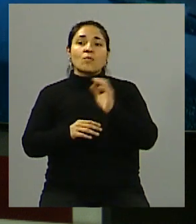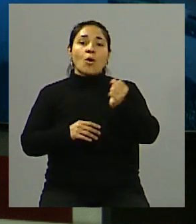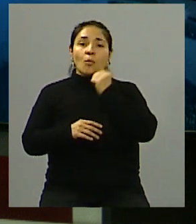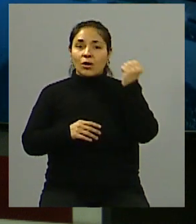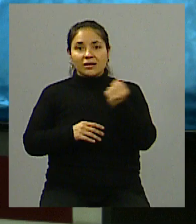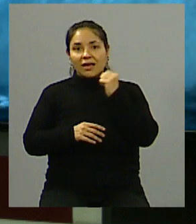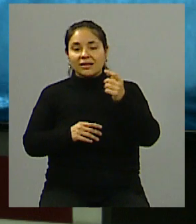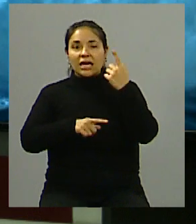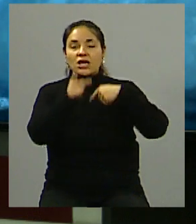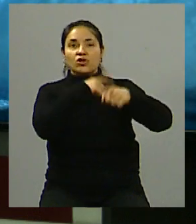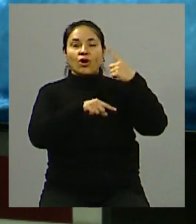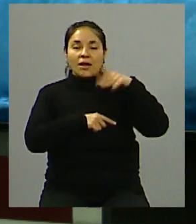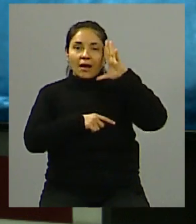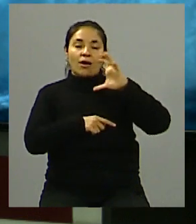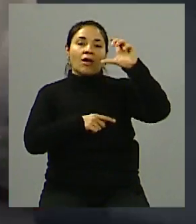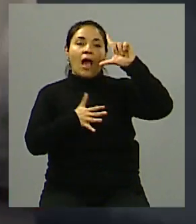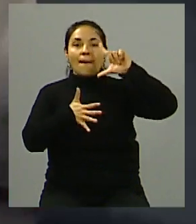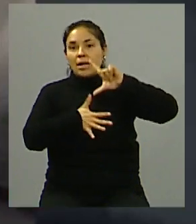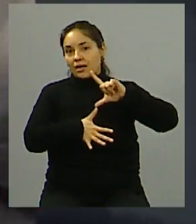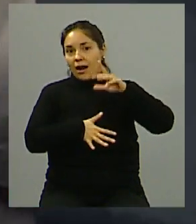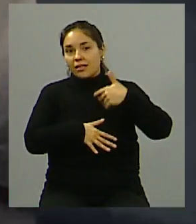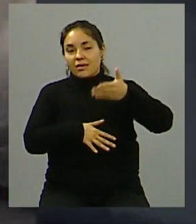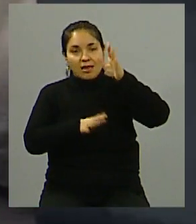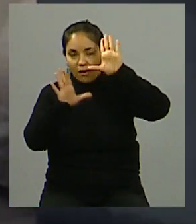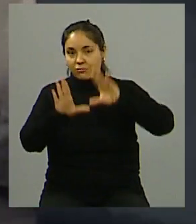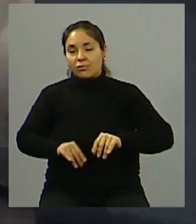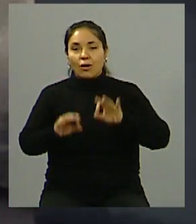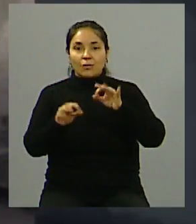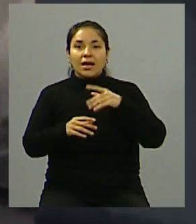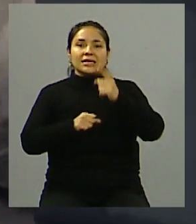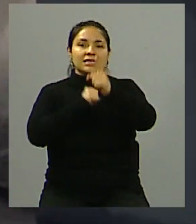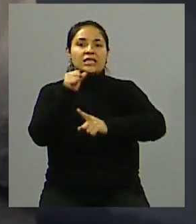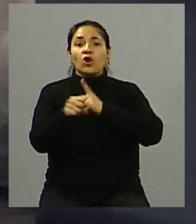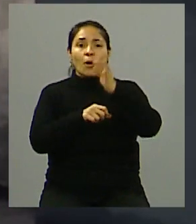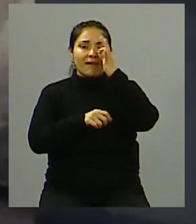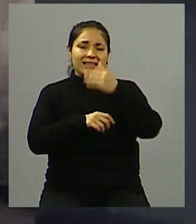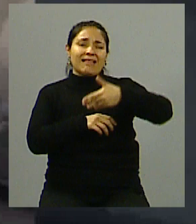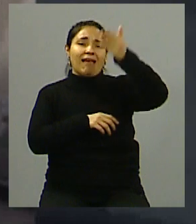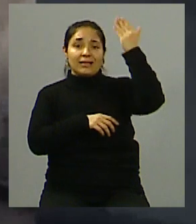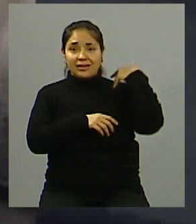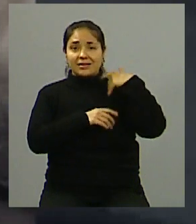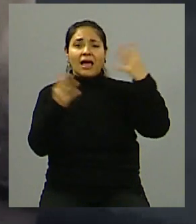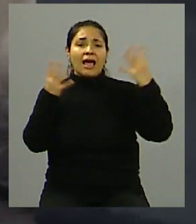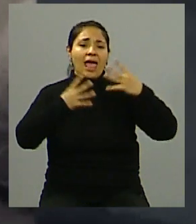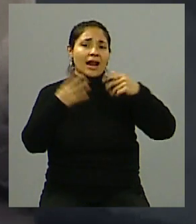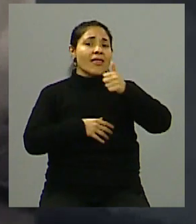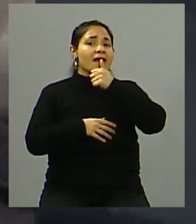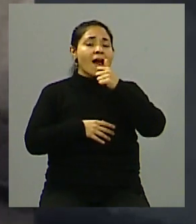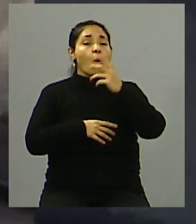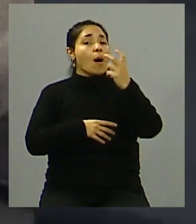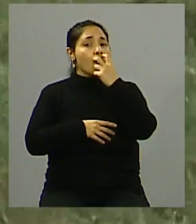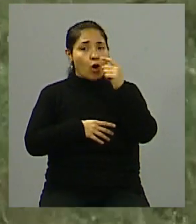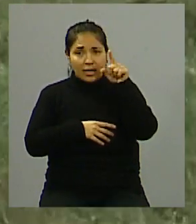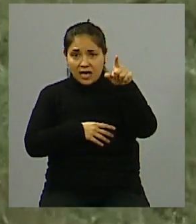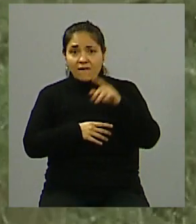de nuestra propia historia en América Latina. Yo recuerdo a principios del siglo XX cuando hubo las famosas guerras del agua en Bolivia, ¿no?